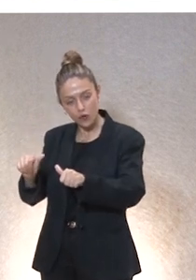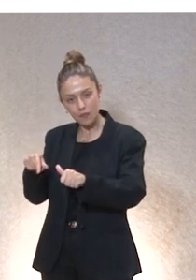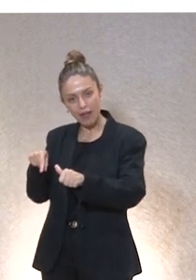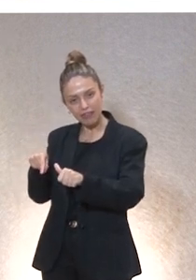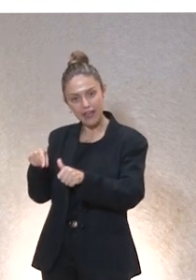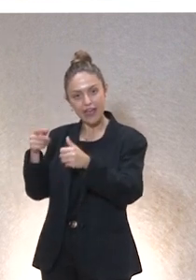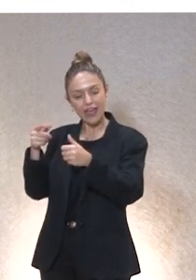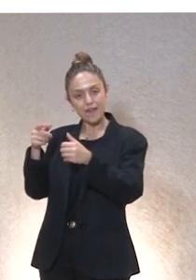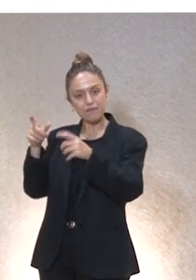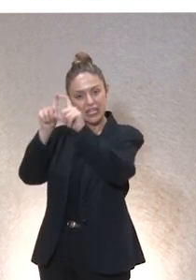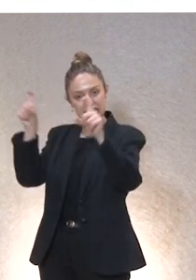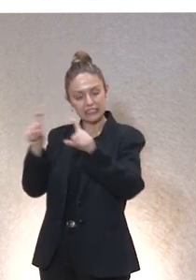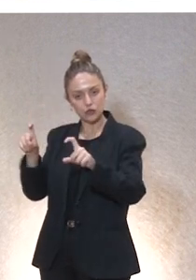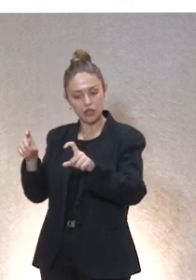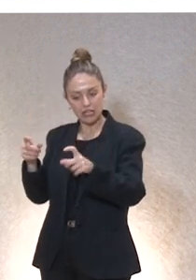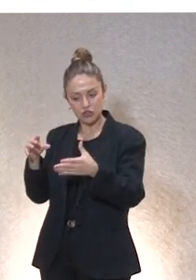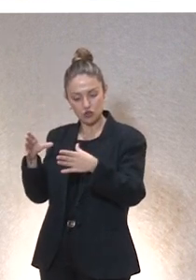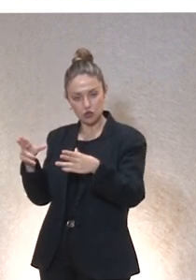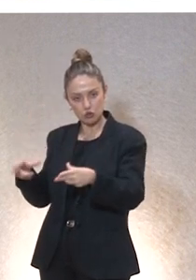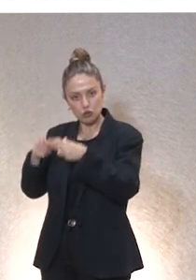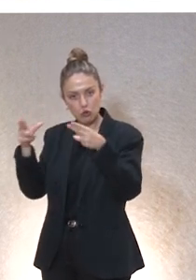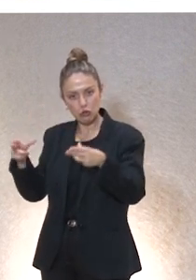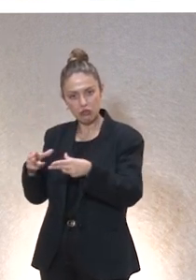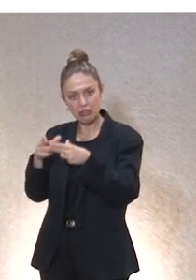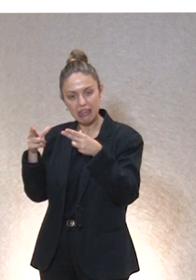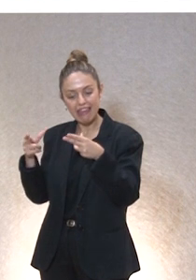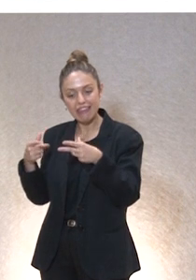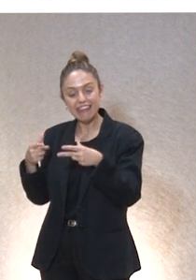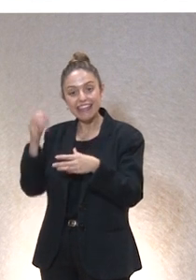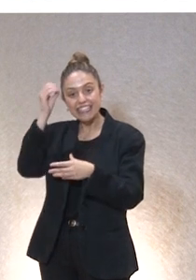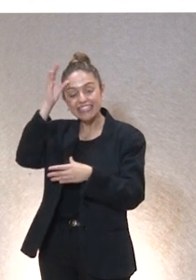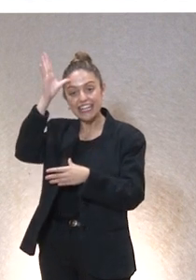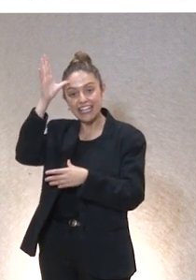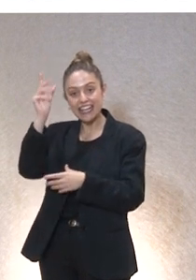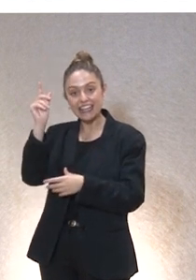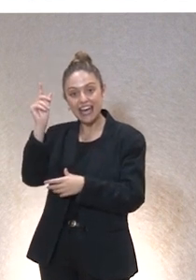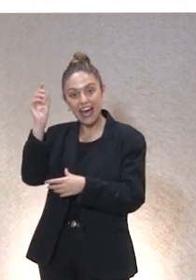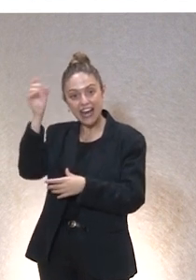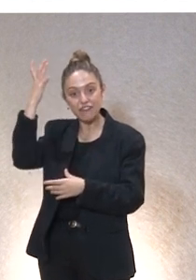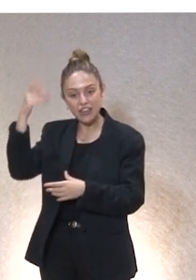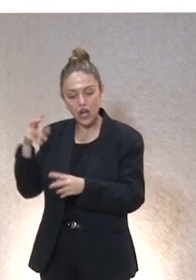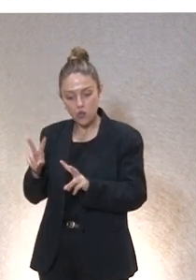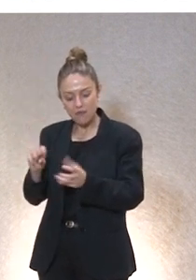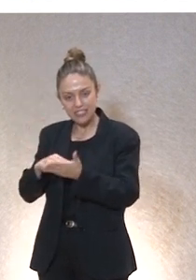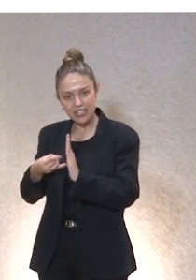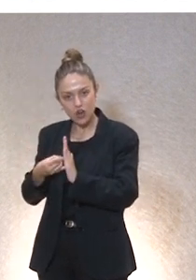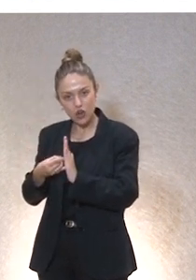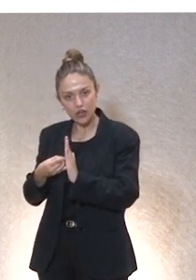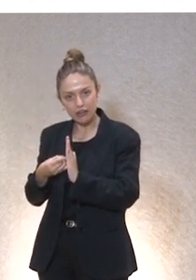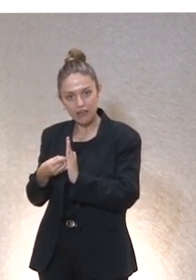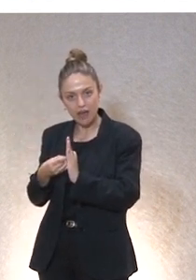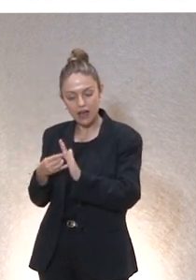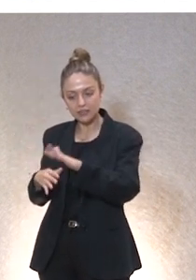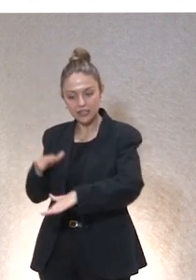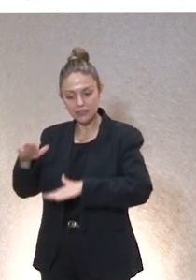las relaciones de cuidado en una sociedad donde la inteligencia artificial, las nuevas tecnologías van a desempeñar un papel cada vez más